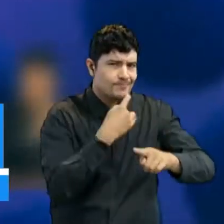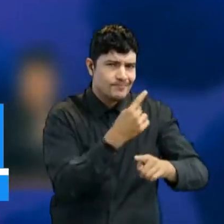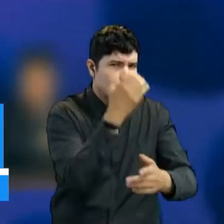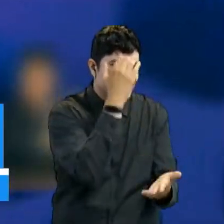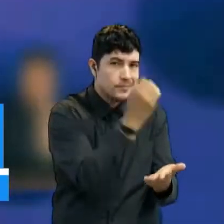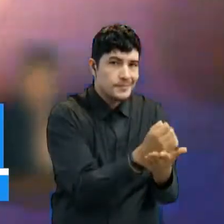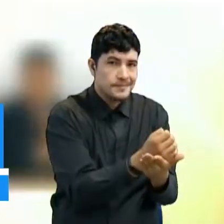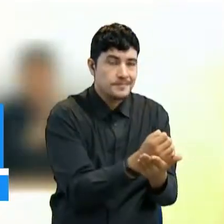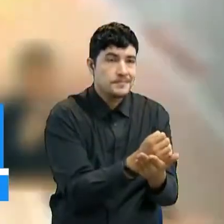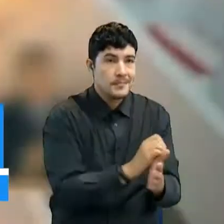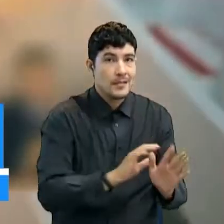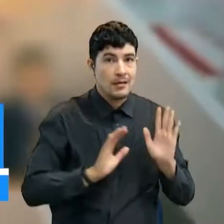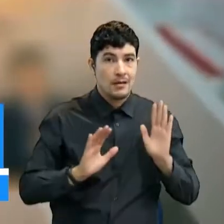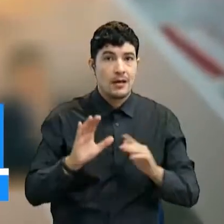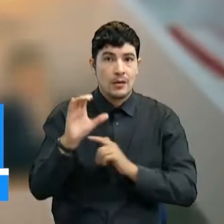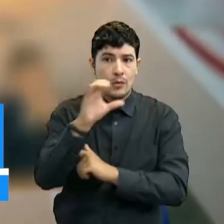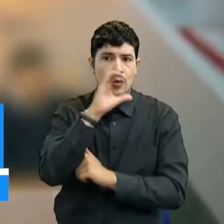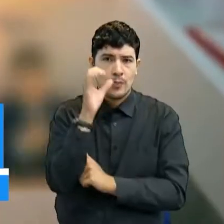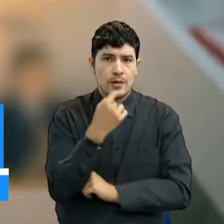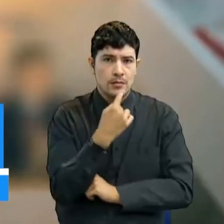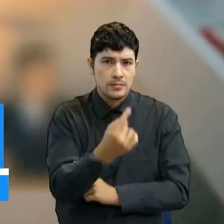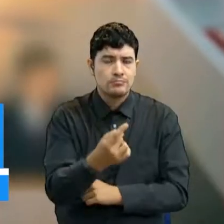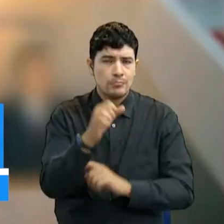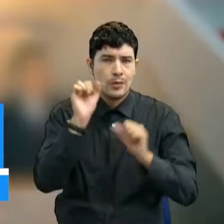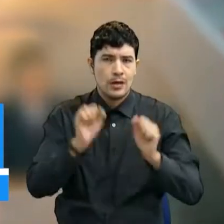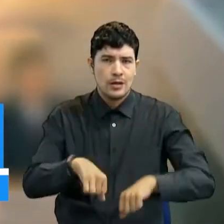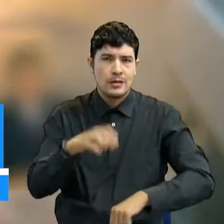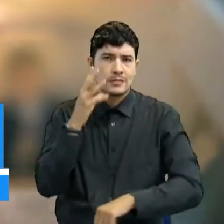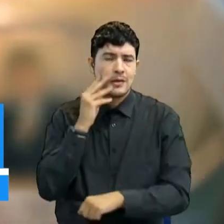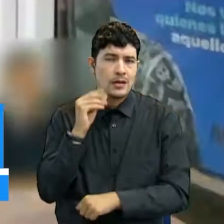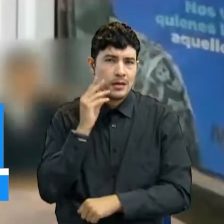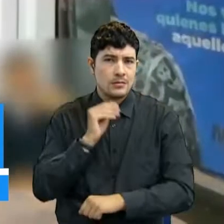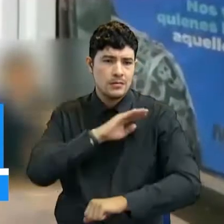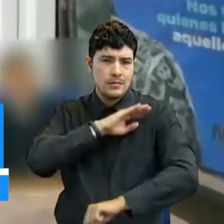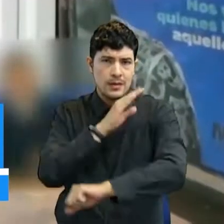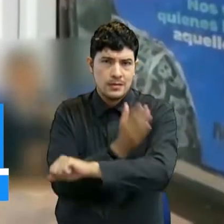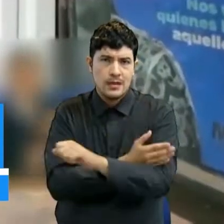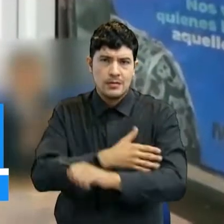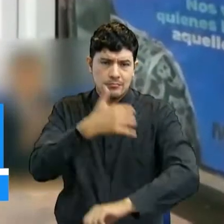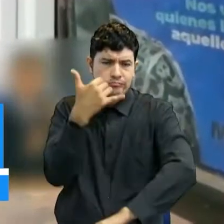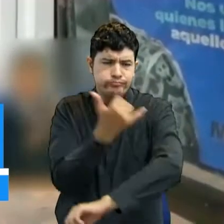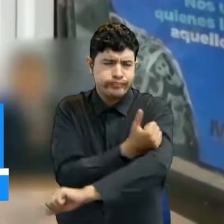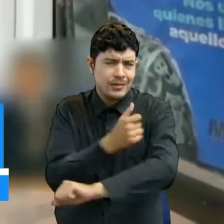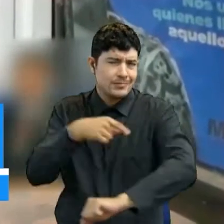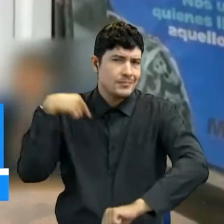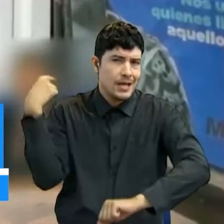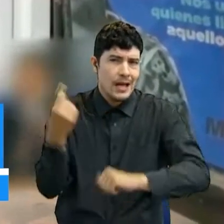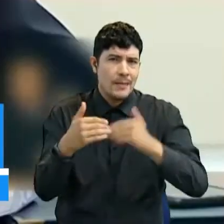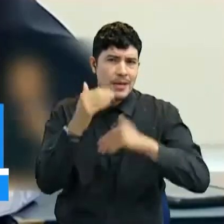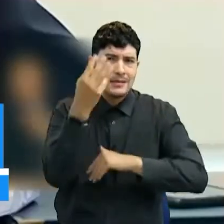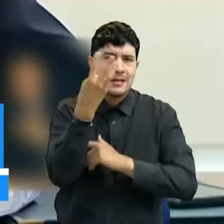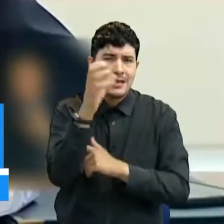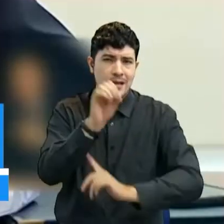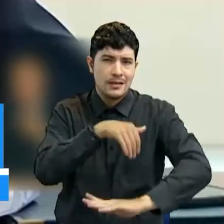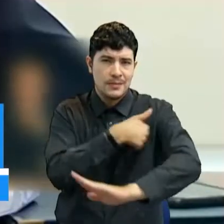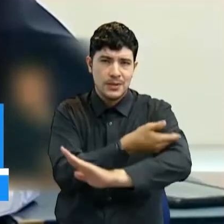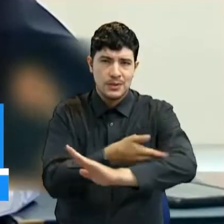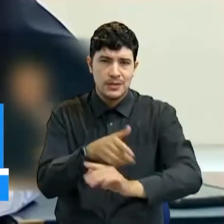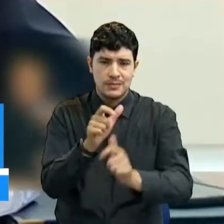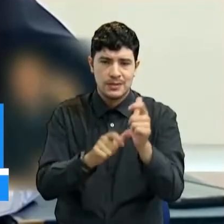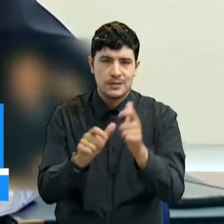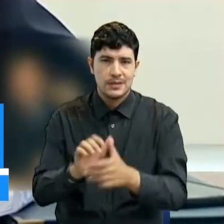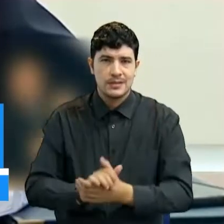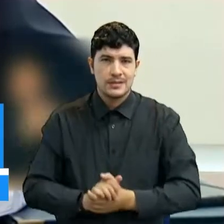tiene la capacidad y la experiencia para realizar una vacunación masiva. Pilar Velázquez realizó una vacunación extensiva